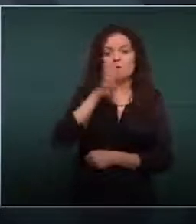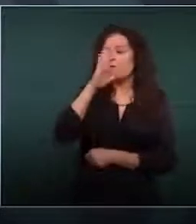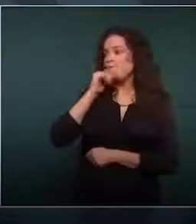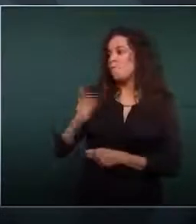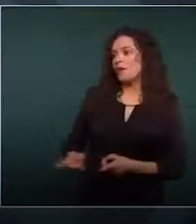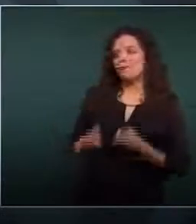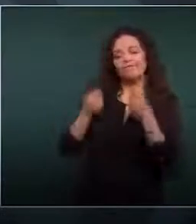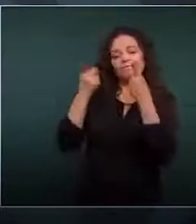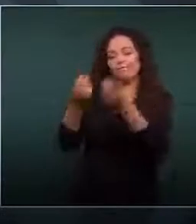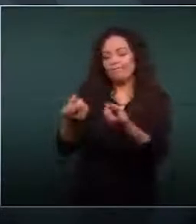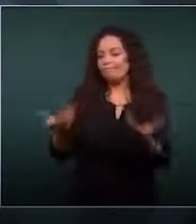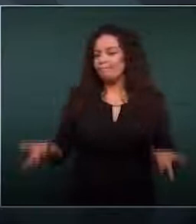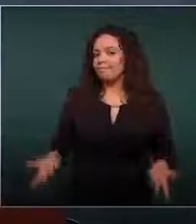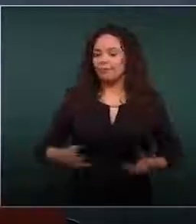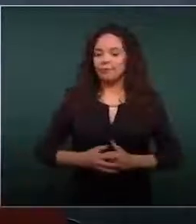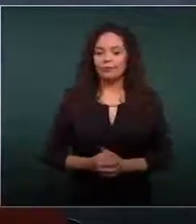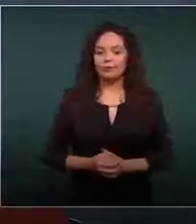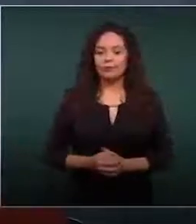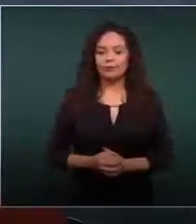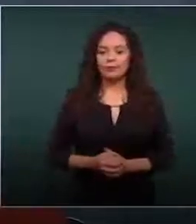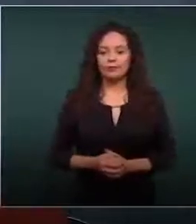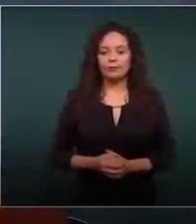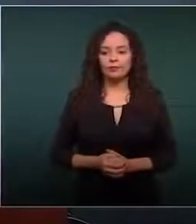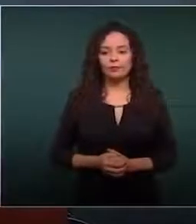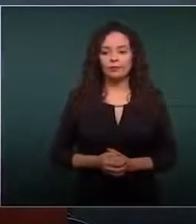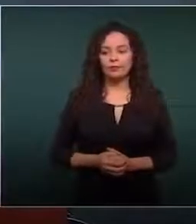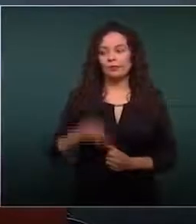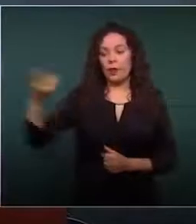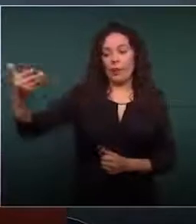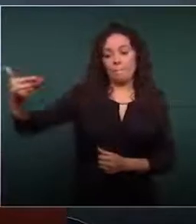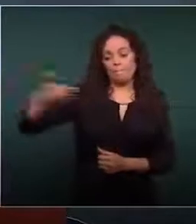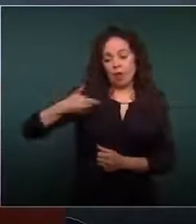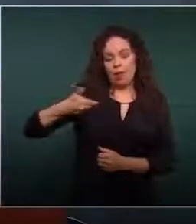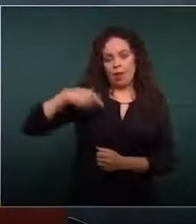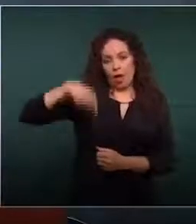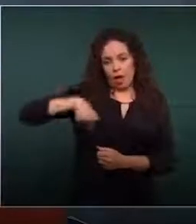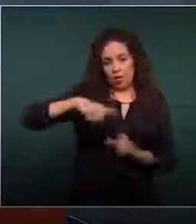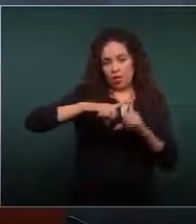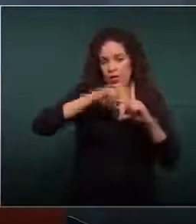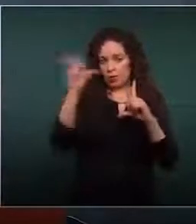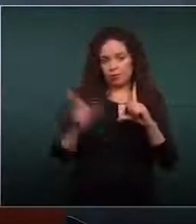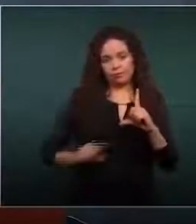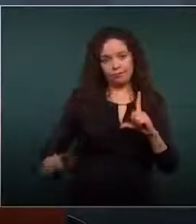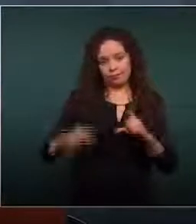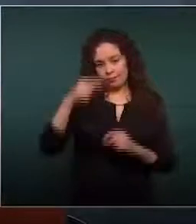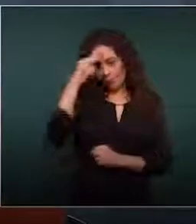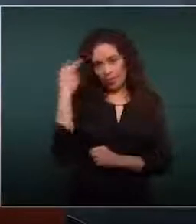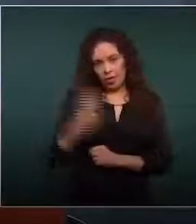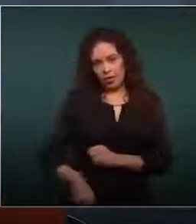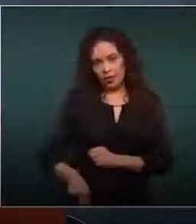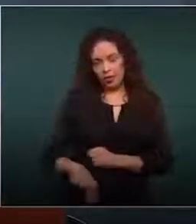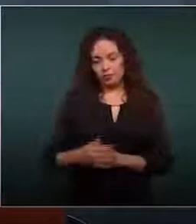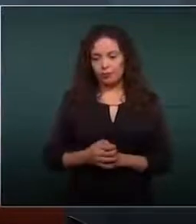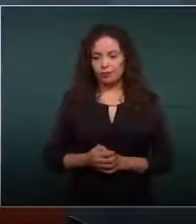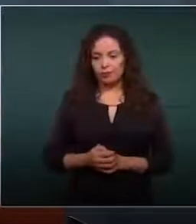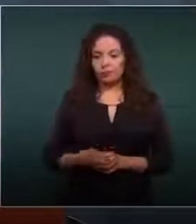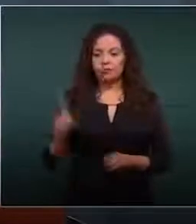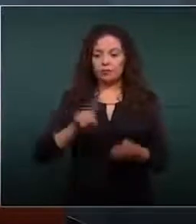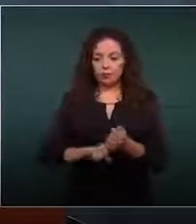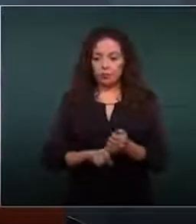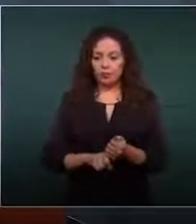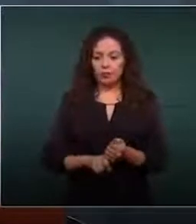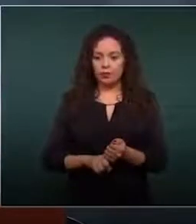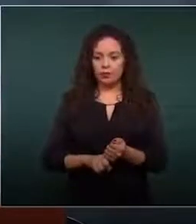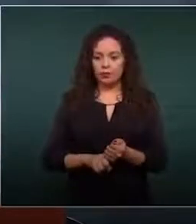que le estaban pidiendo a nuestro país. Ellos aportaron una disminución de 250